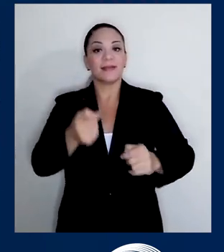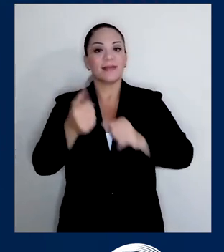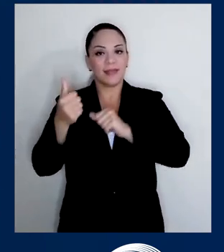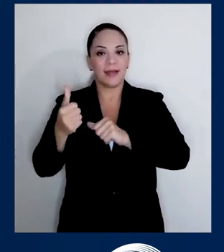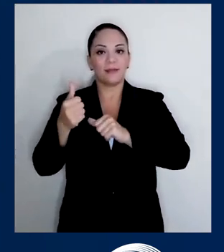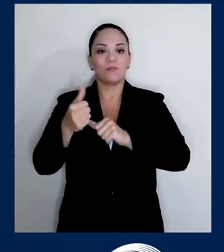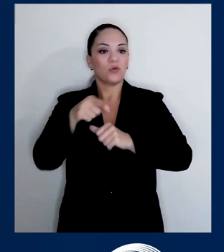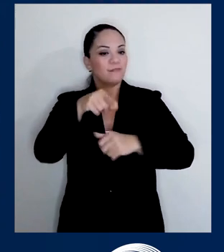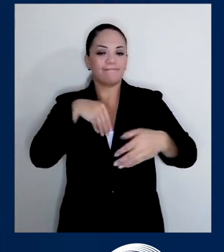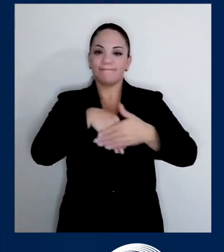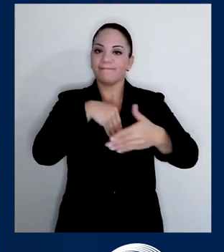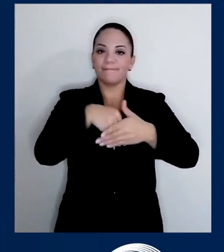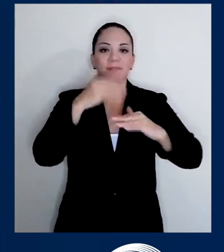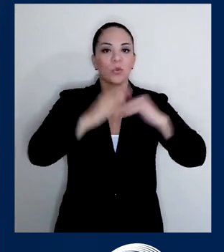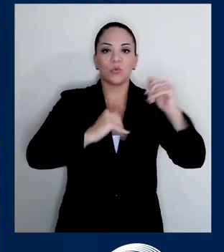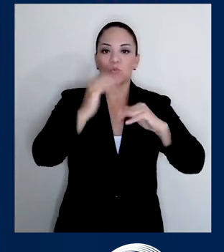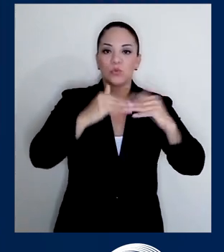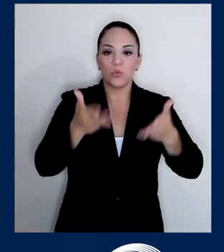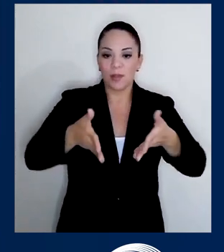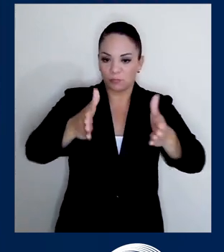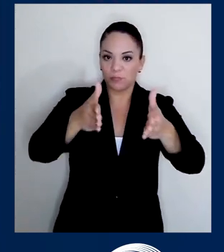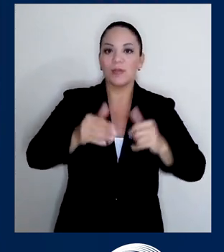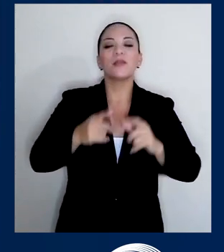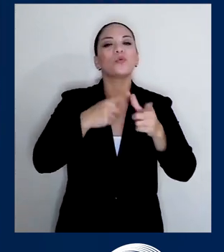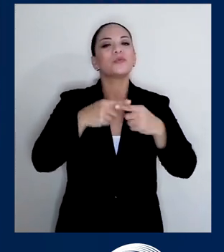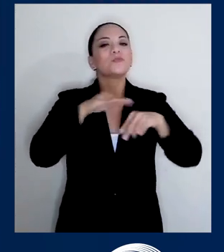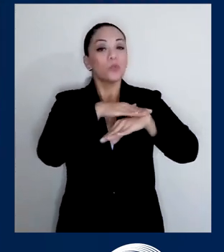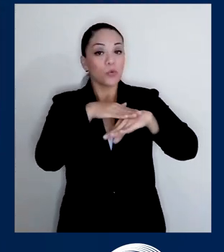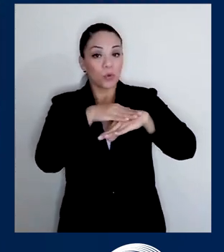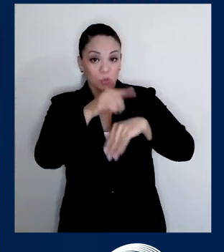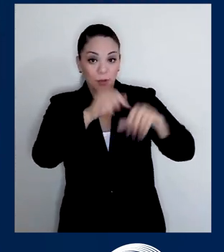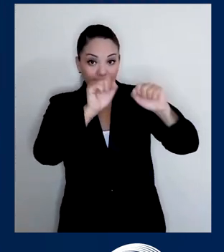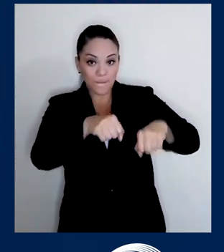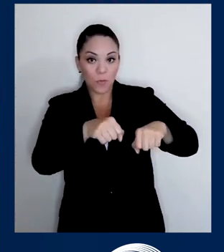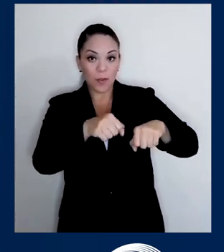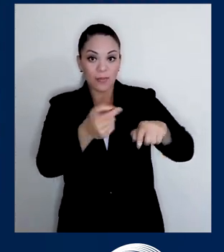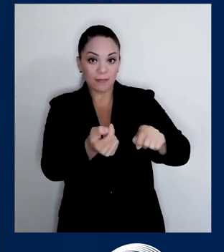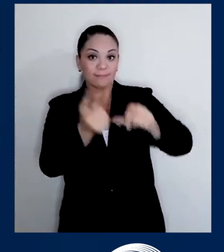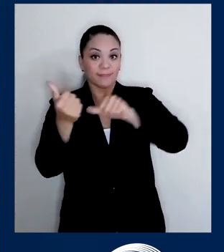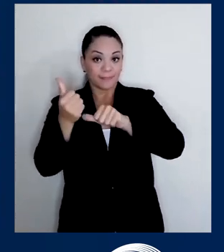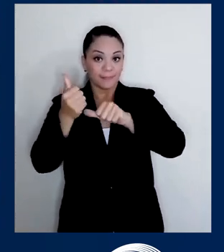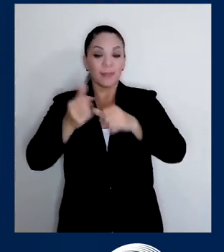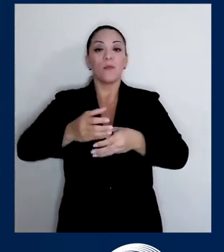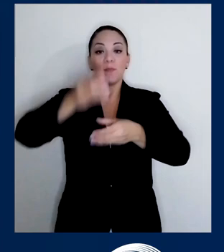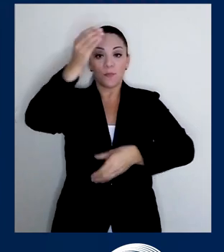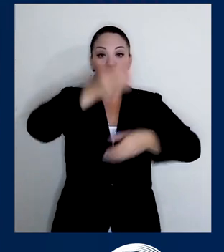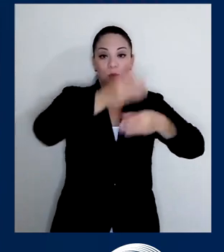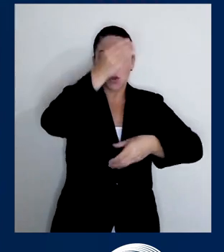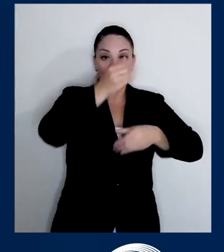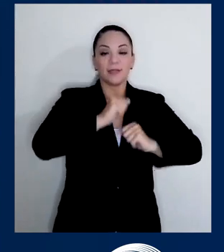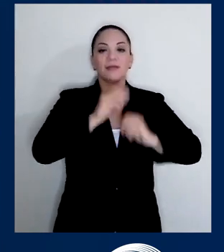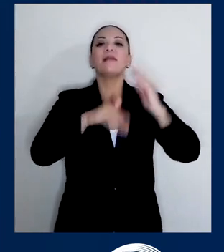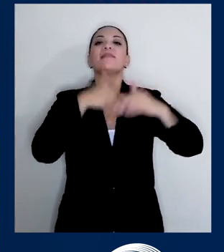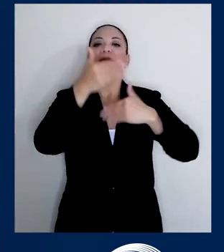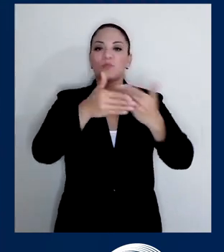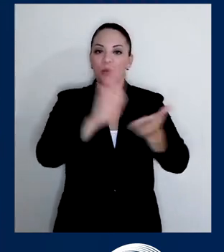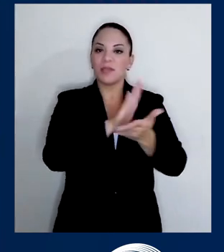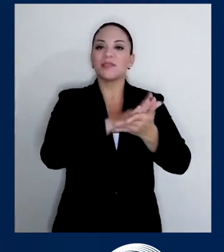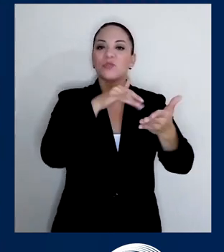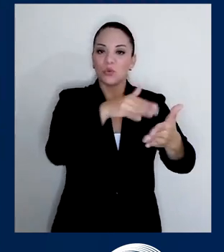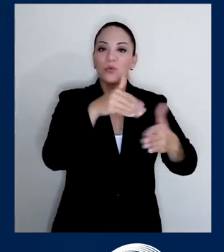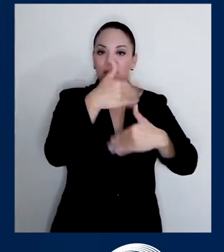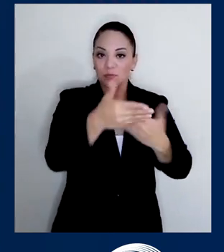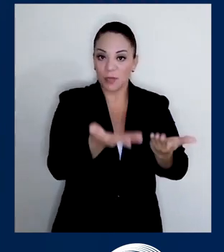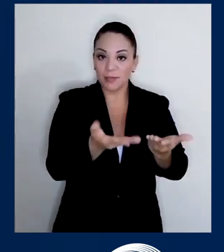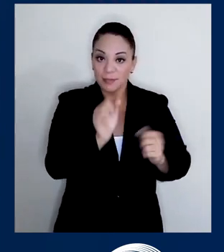impidiendo el progreso de la obra. ¿Usted me haría un favor? Mover los postes y que hagan los estudios y después los ponen donde